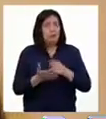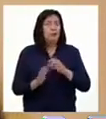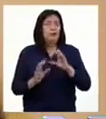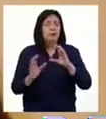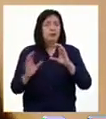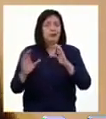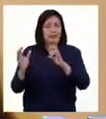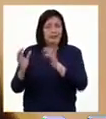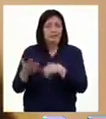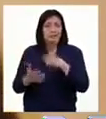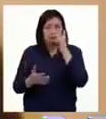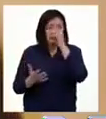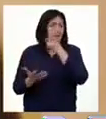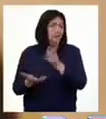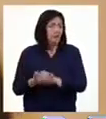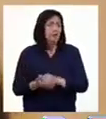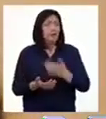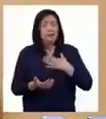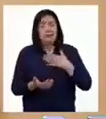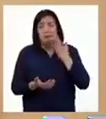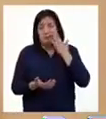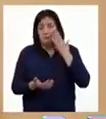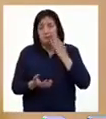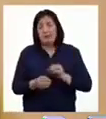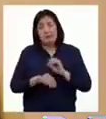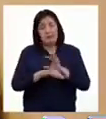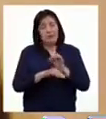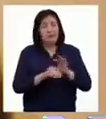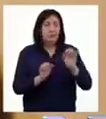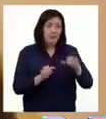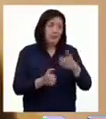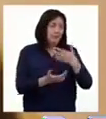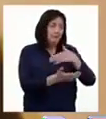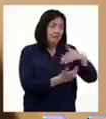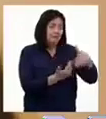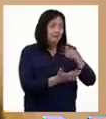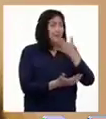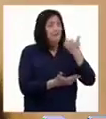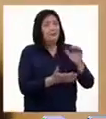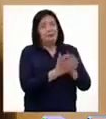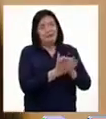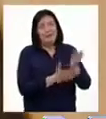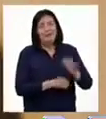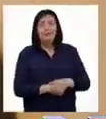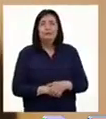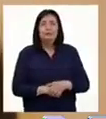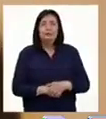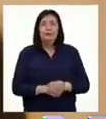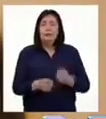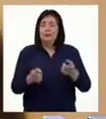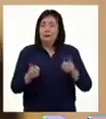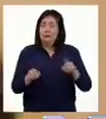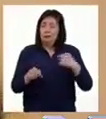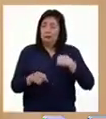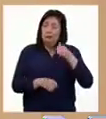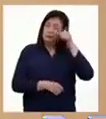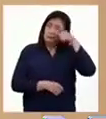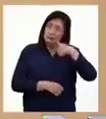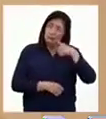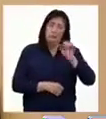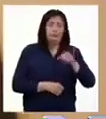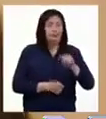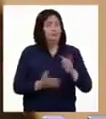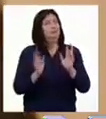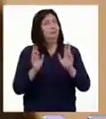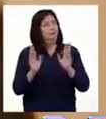cursos que se me hacían más difíciles y mi mamá me daba consejos para llevarme mejor con mis nuevos compañeros. Cuando recuerdo esto, me siento